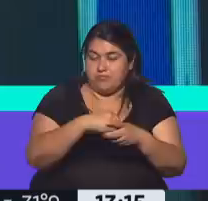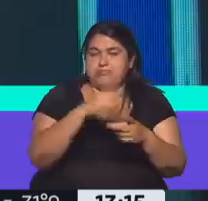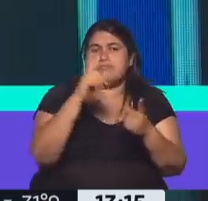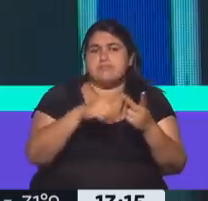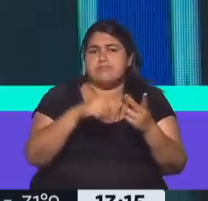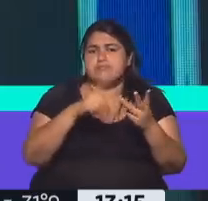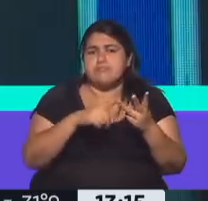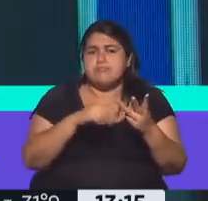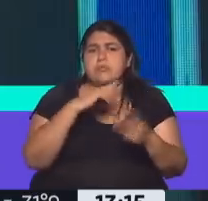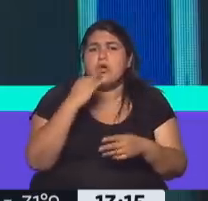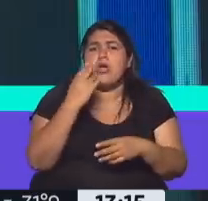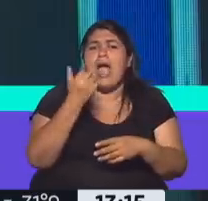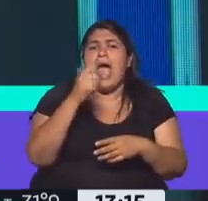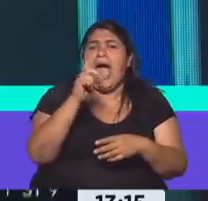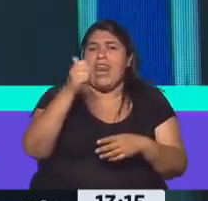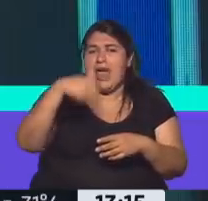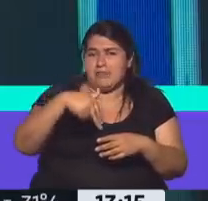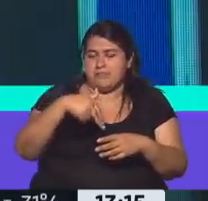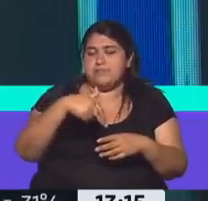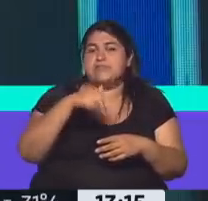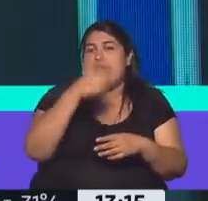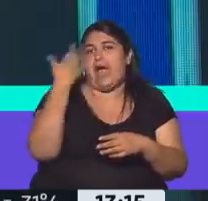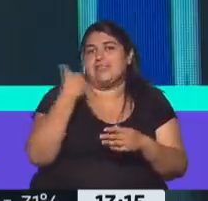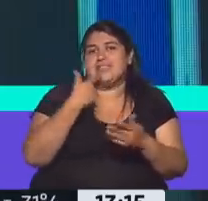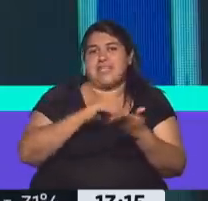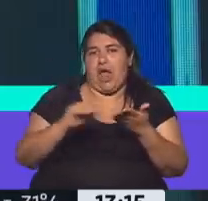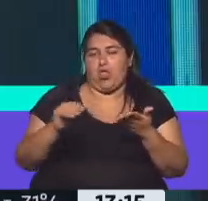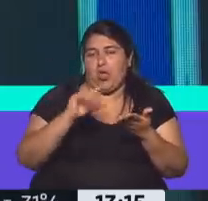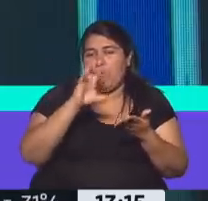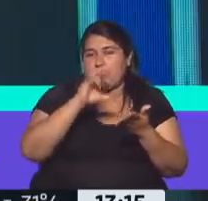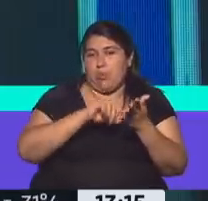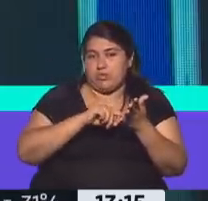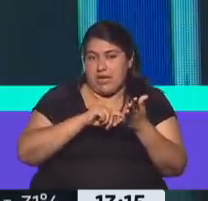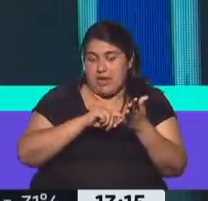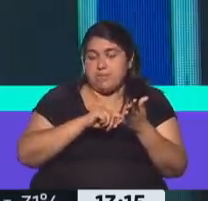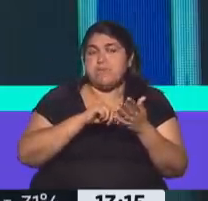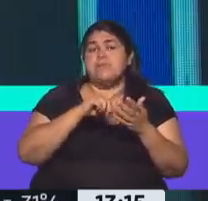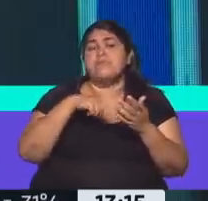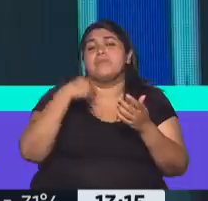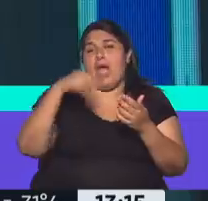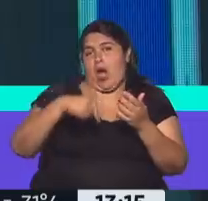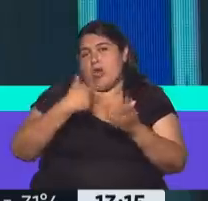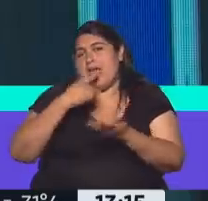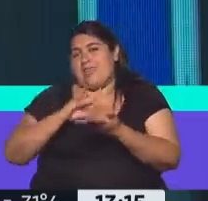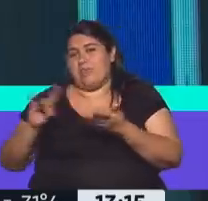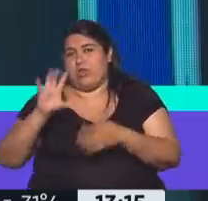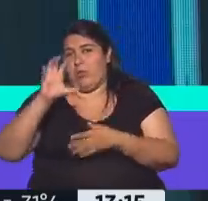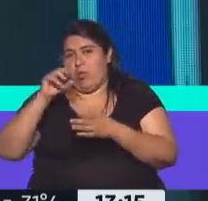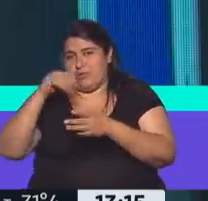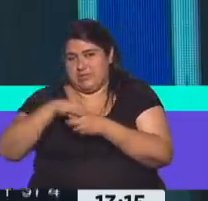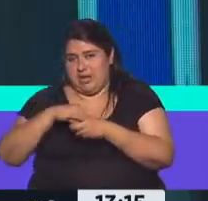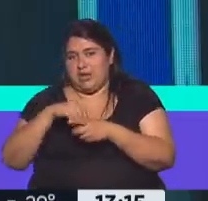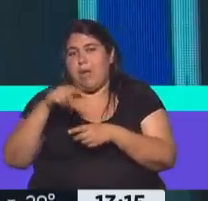también estaba Juan Pablo Alan, en ese momento senador bonaerense en la provincia de Buenos Aires, ahora diputado provincial